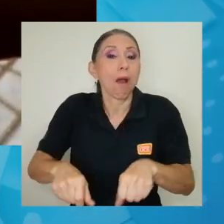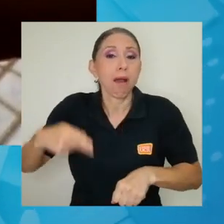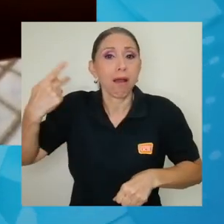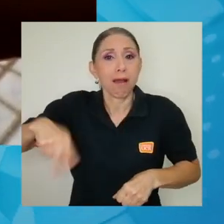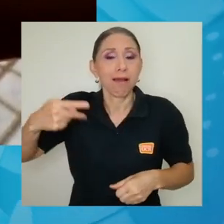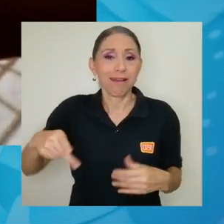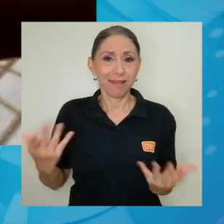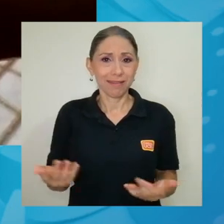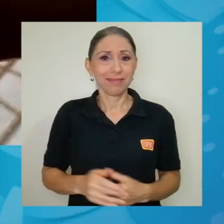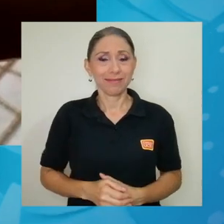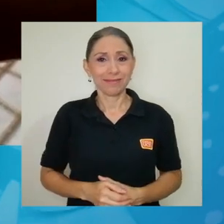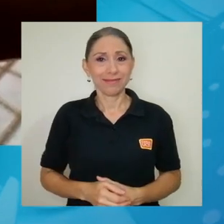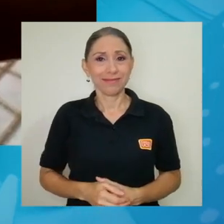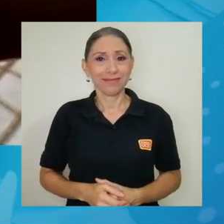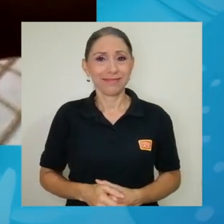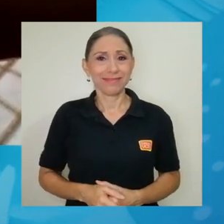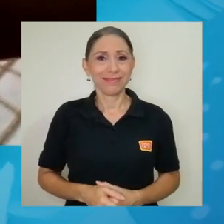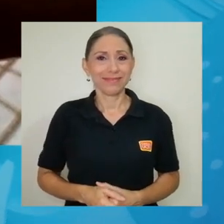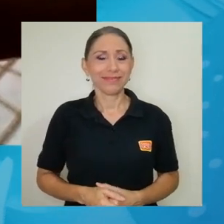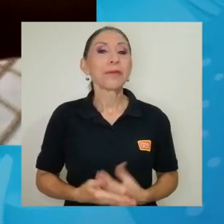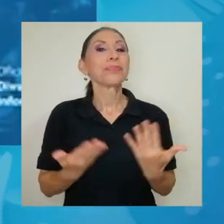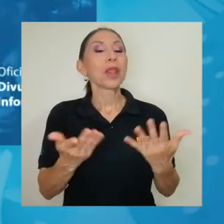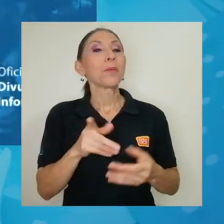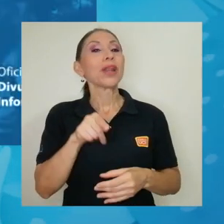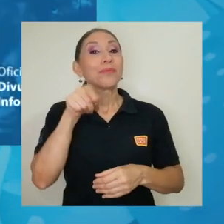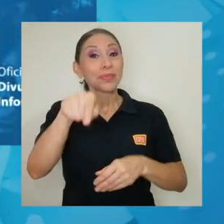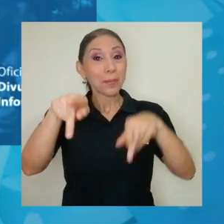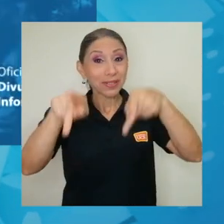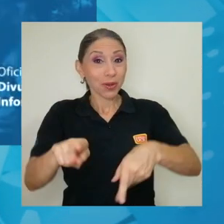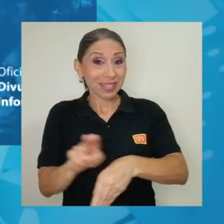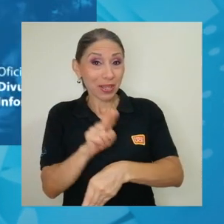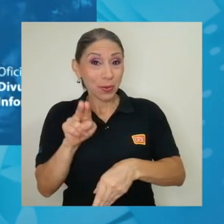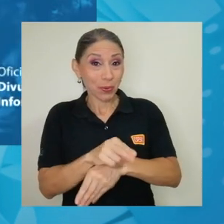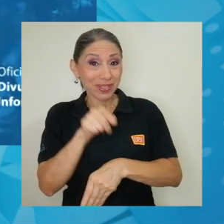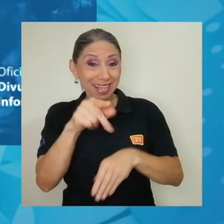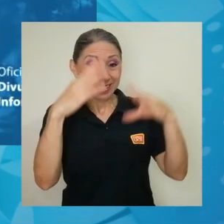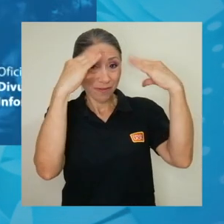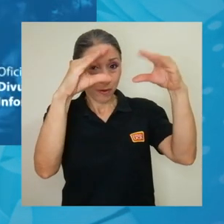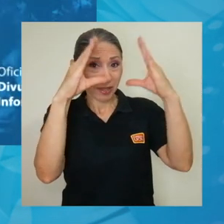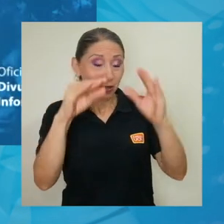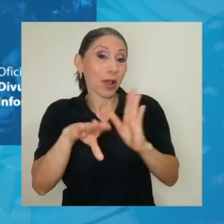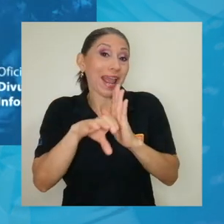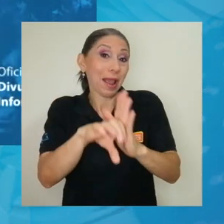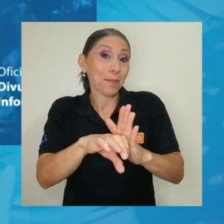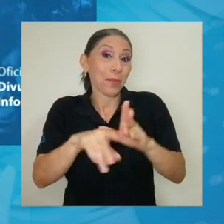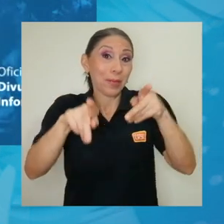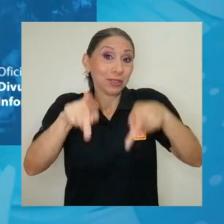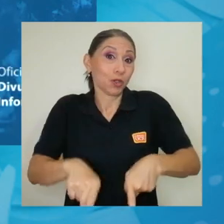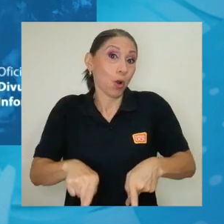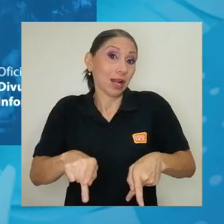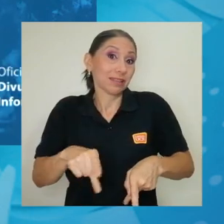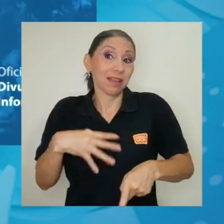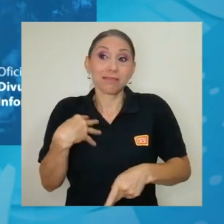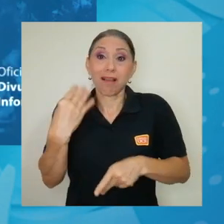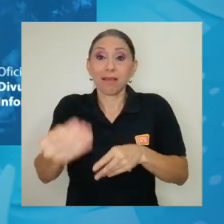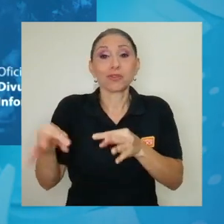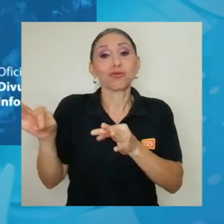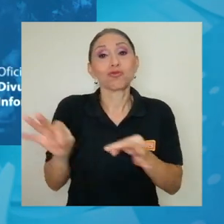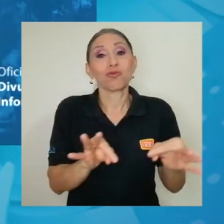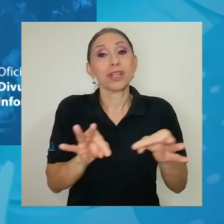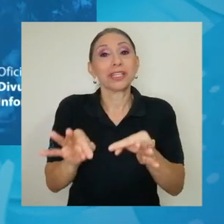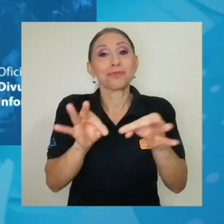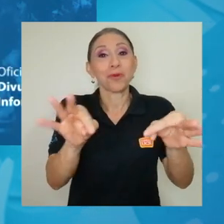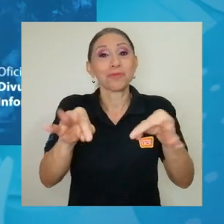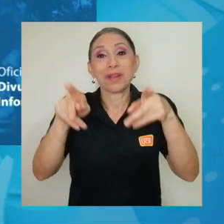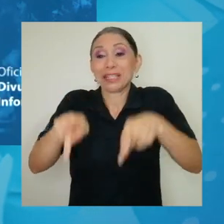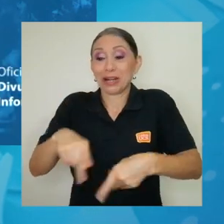usualmente nosotros informamos. Don Omar, dentro de estos usuarios del mar estamos los que lo hacemos por turismo, como el ciudadano